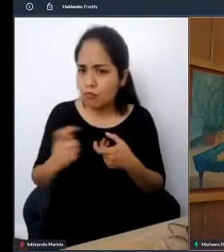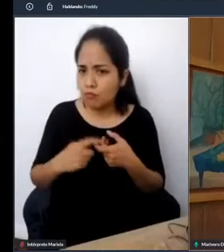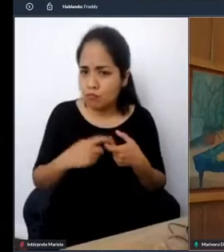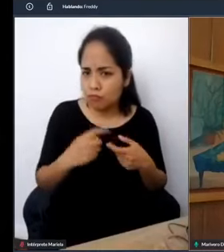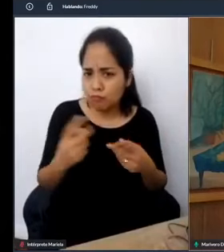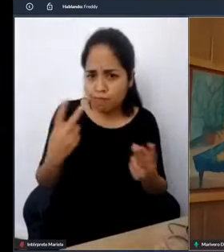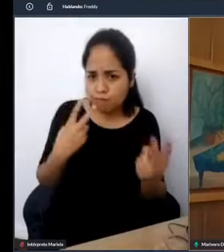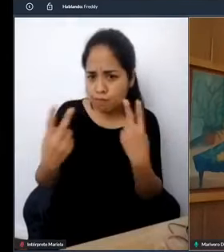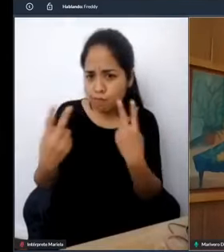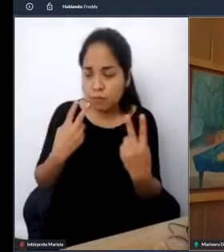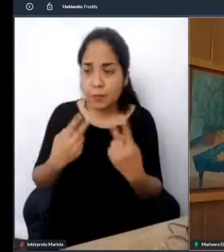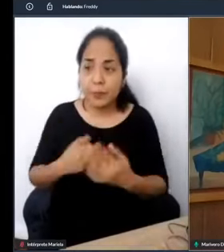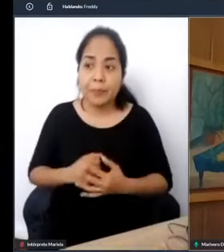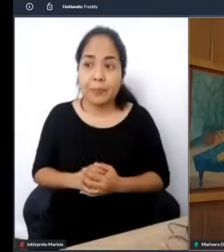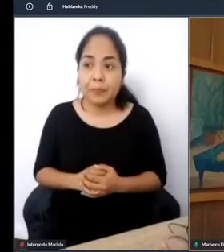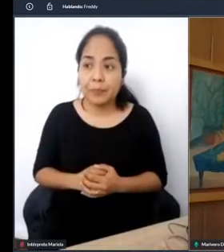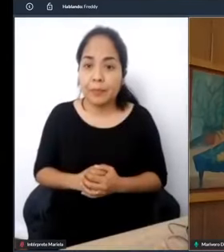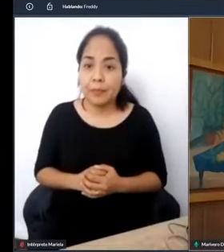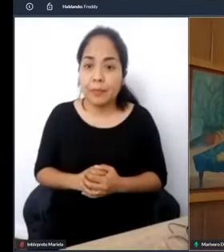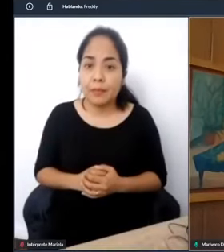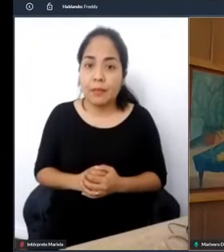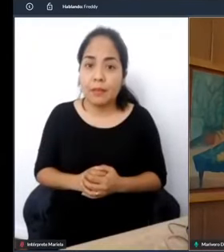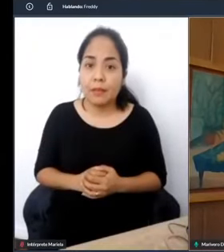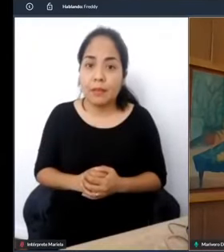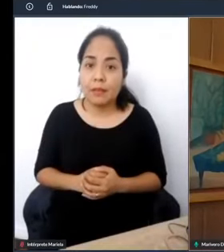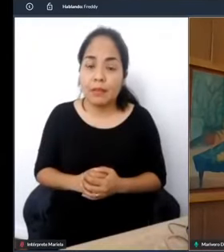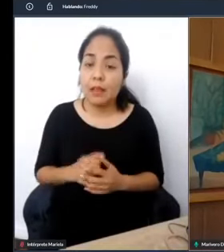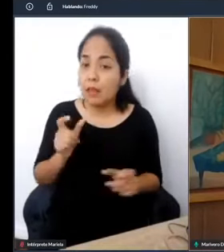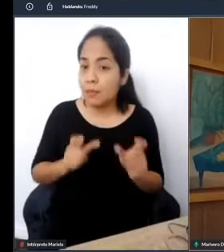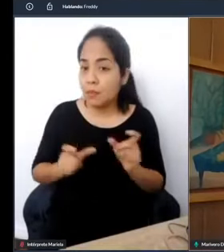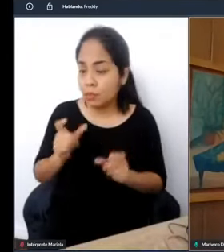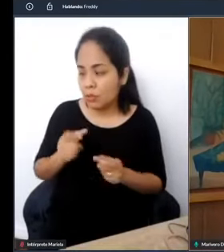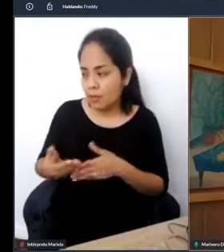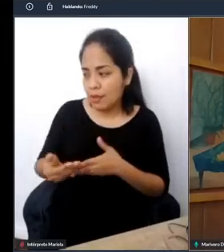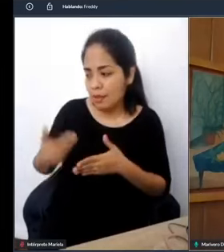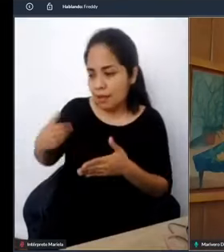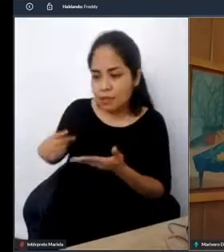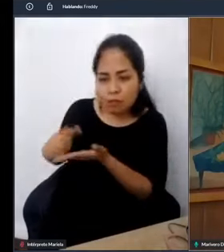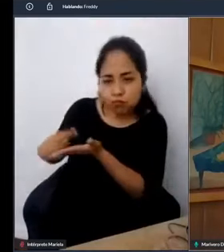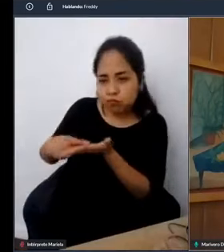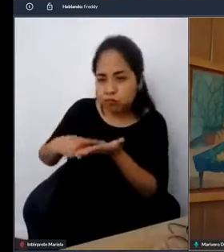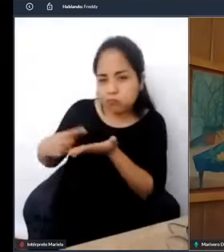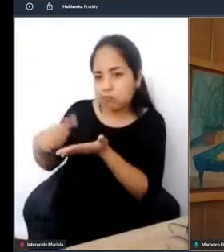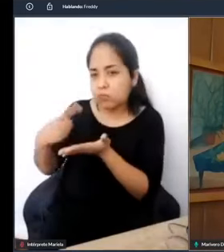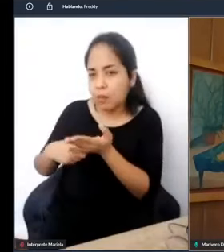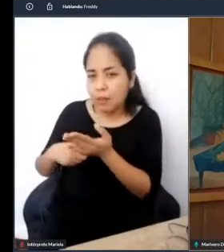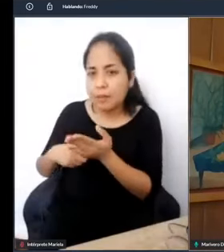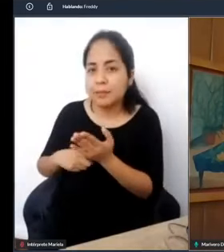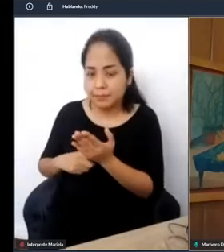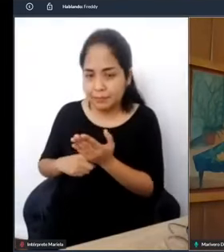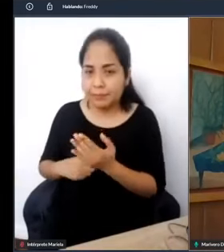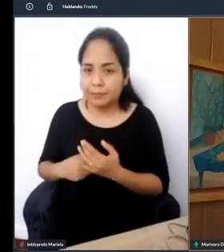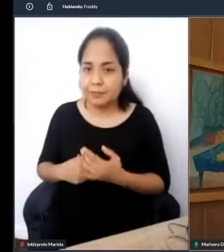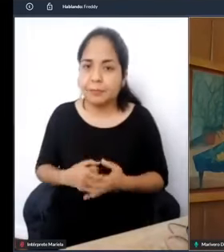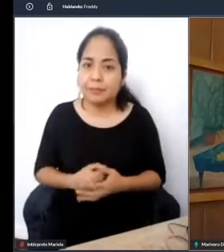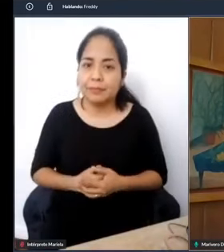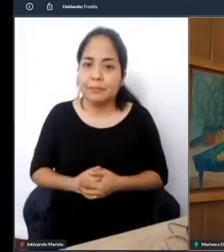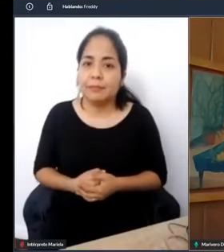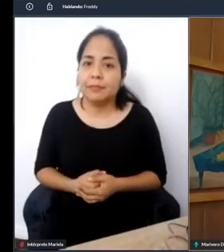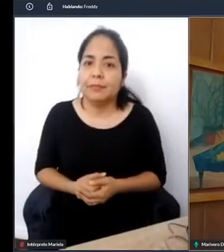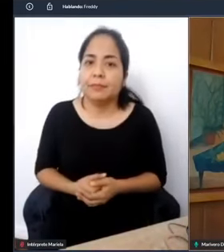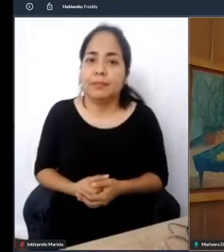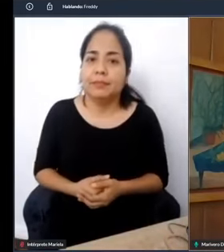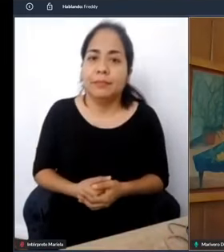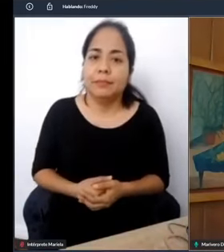evento, y en especial a todas las personas que han apoyado en la coordinación desde días previos en la prueba del evento y todas las